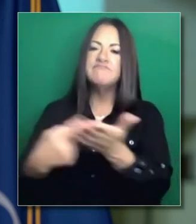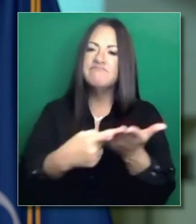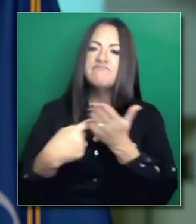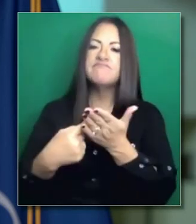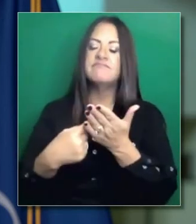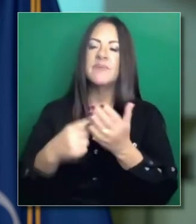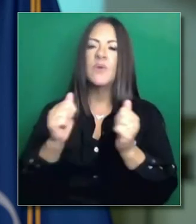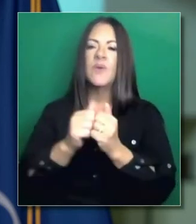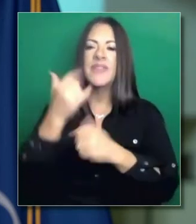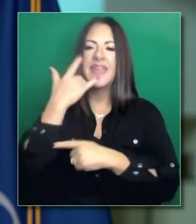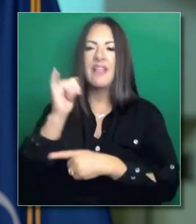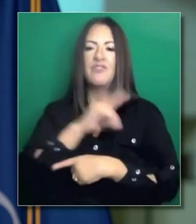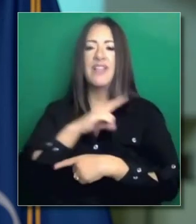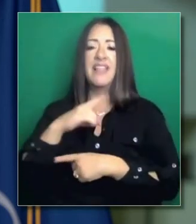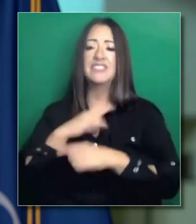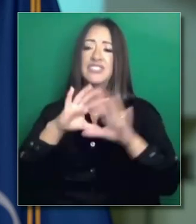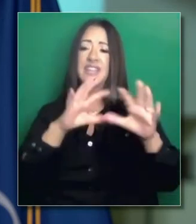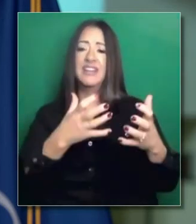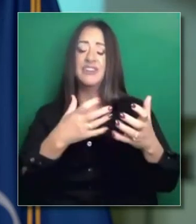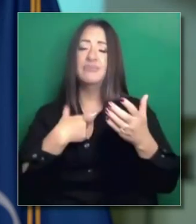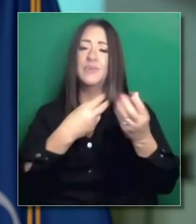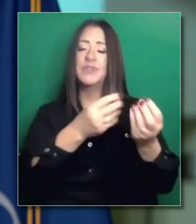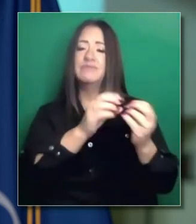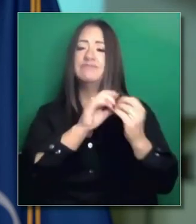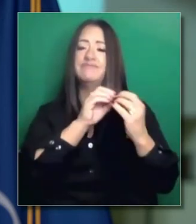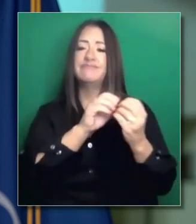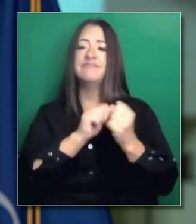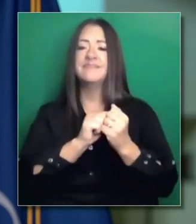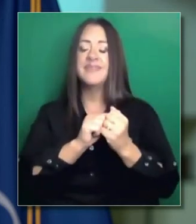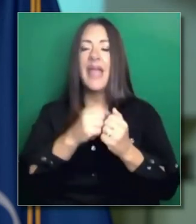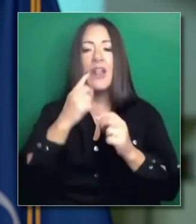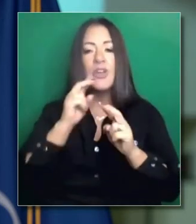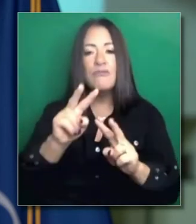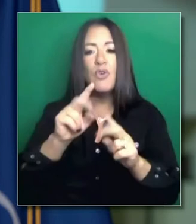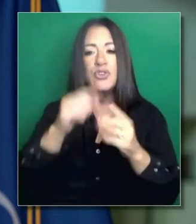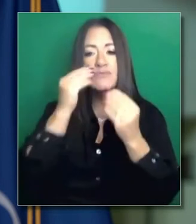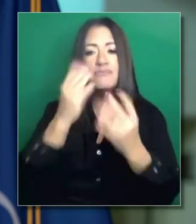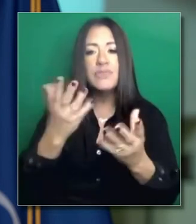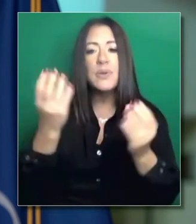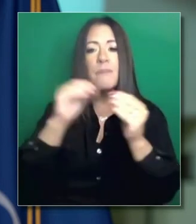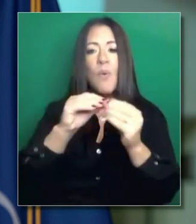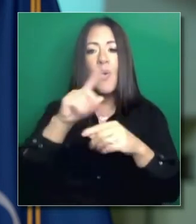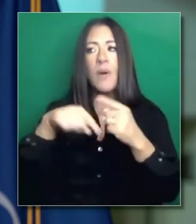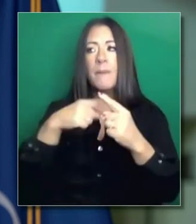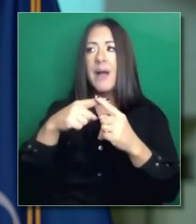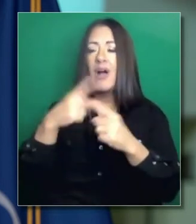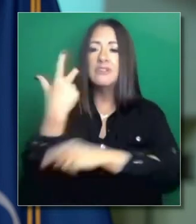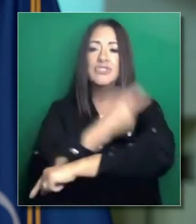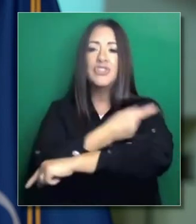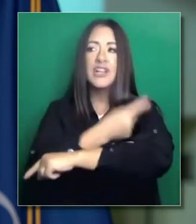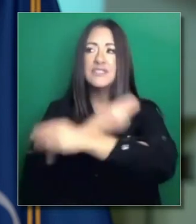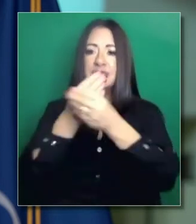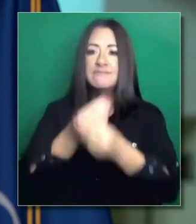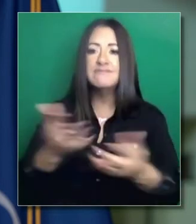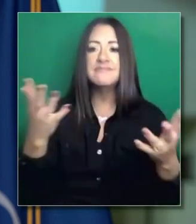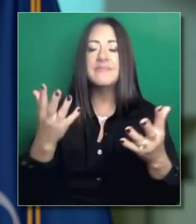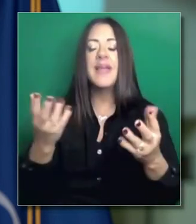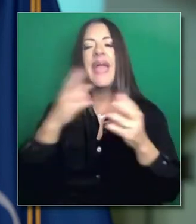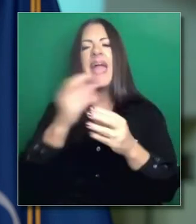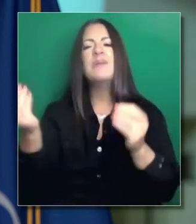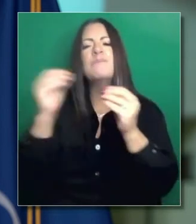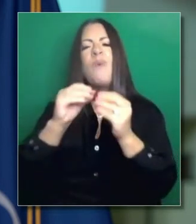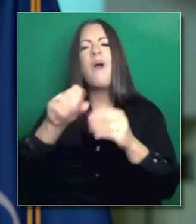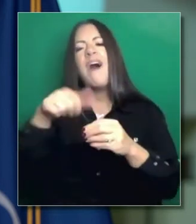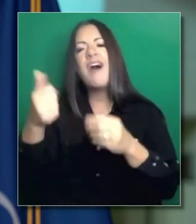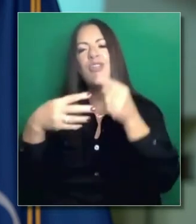con la legislatura de California. Así que con eso, espero traerles más información sobre la distribución de la vacuna, las últimas